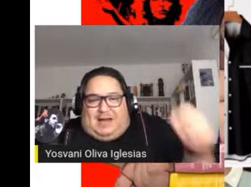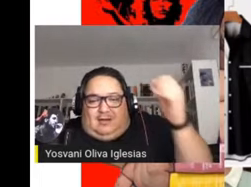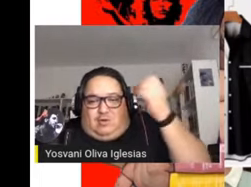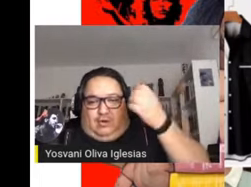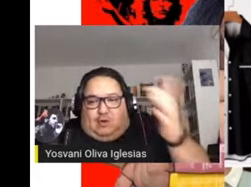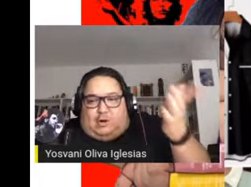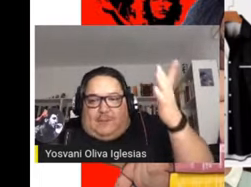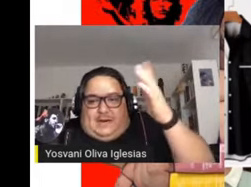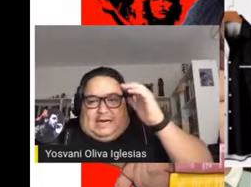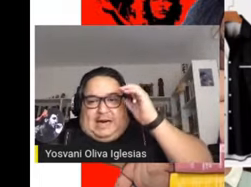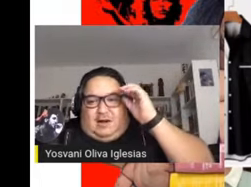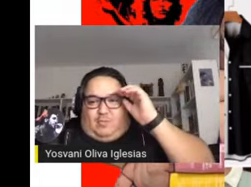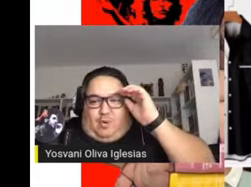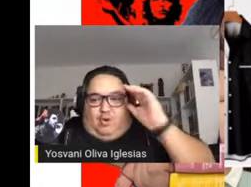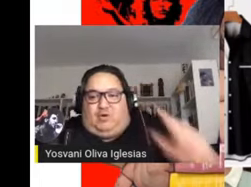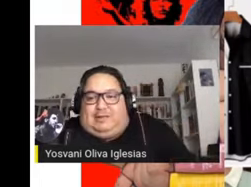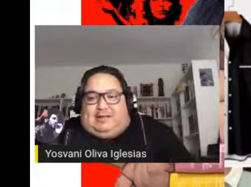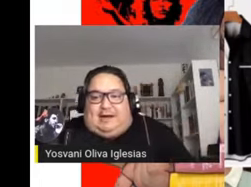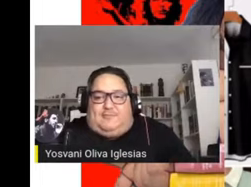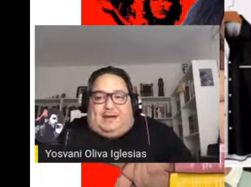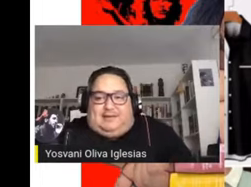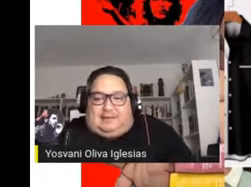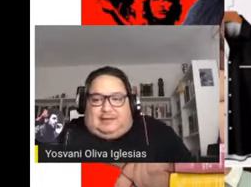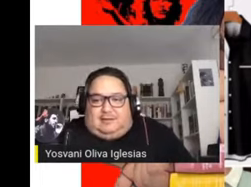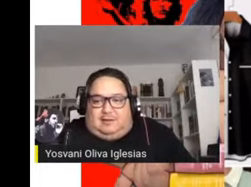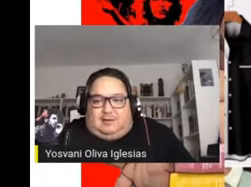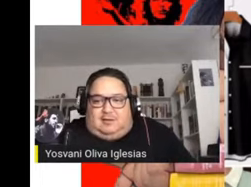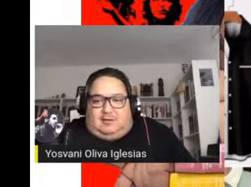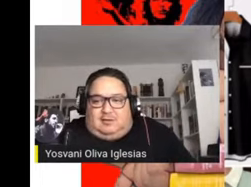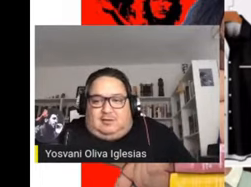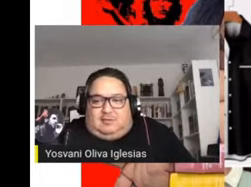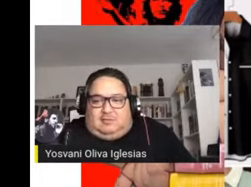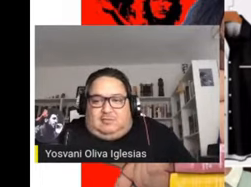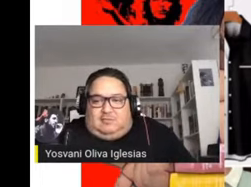comiendo de lo que pica el pollo, literalmente.